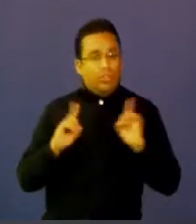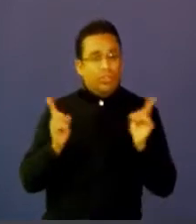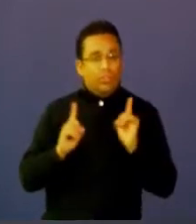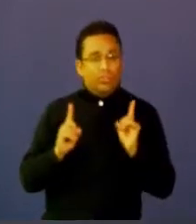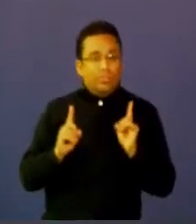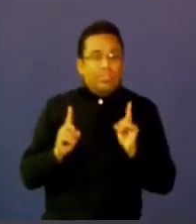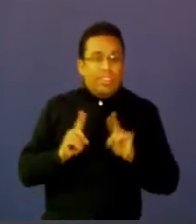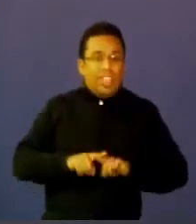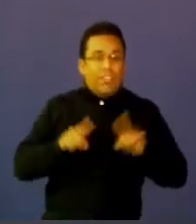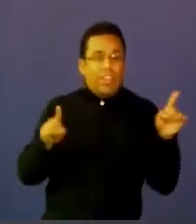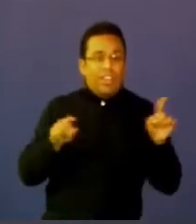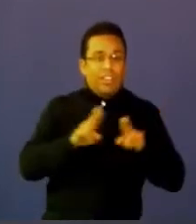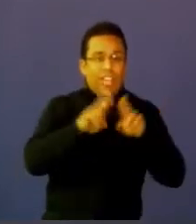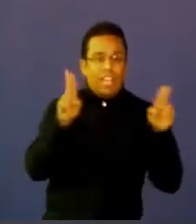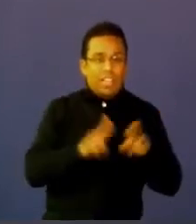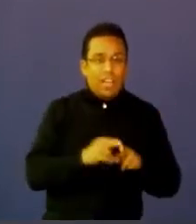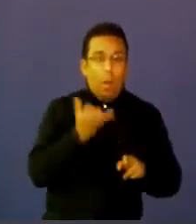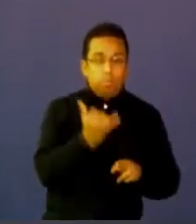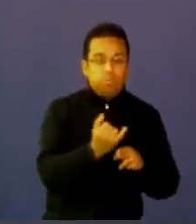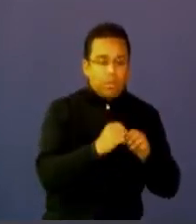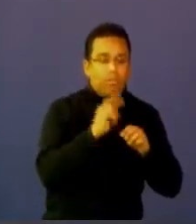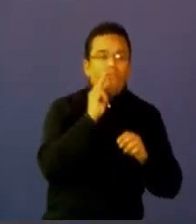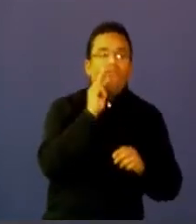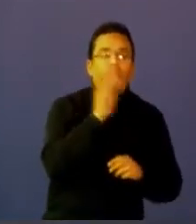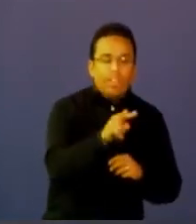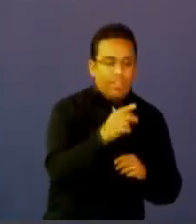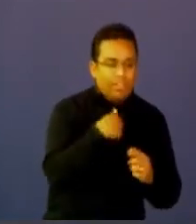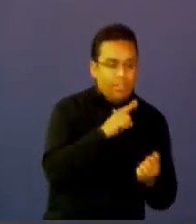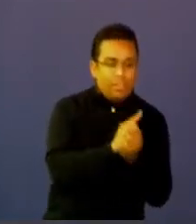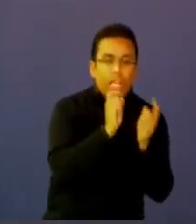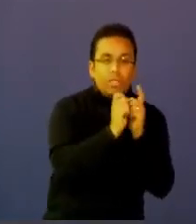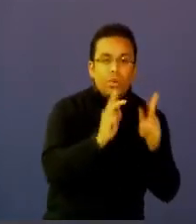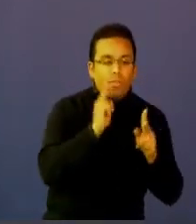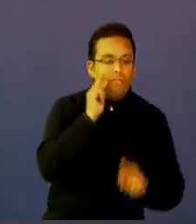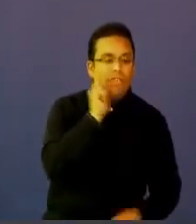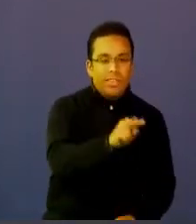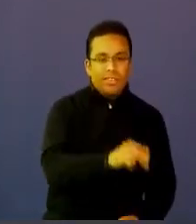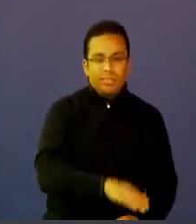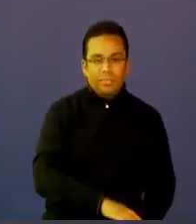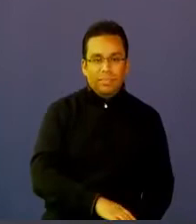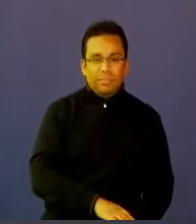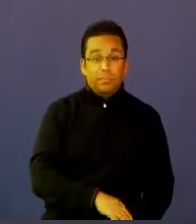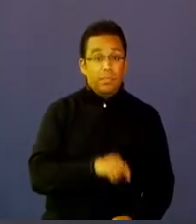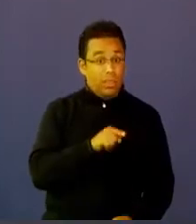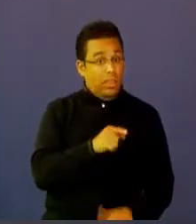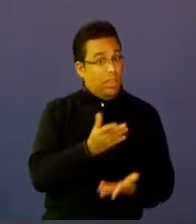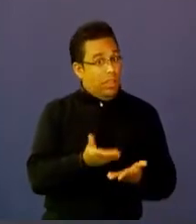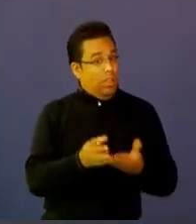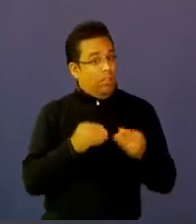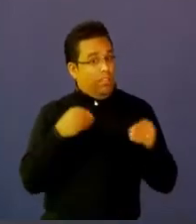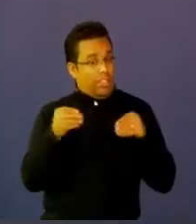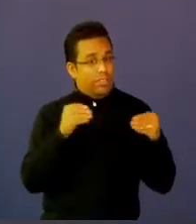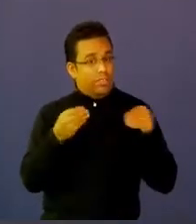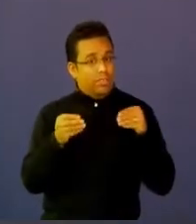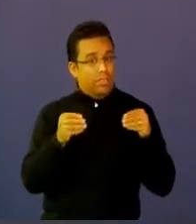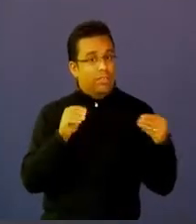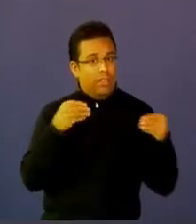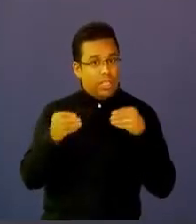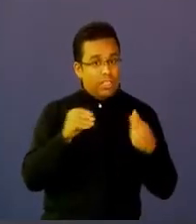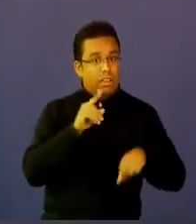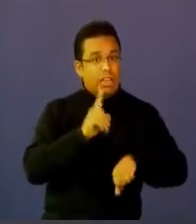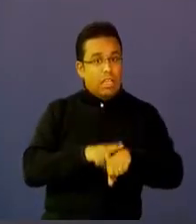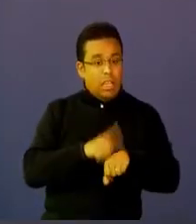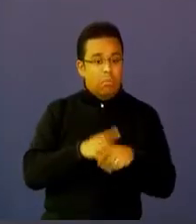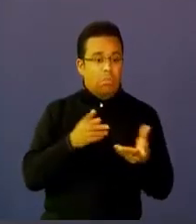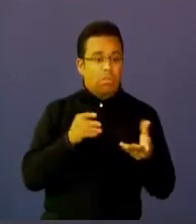Y esto no es deshumanizar la educación esto es darle una nueva perspectiva flexible en tiempo en costo